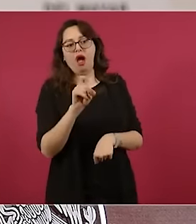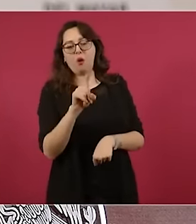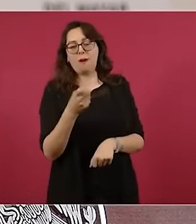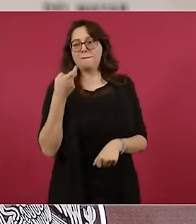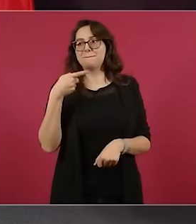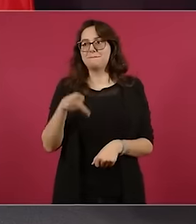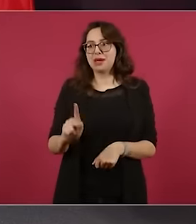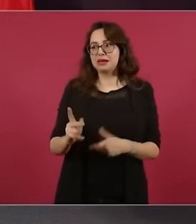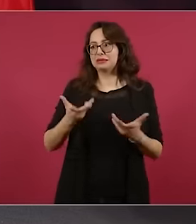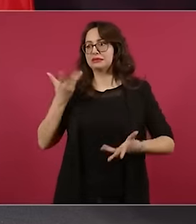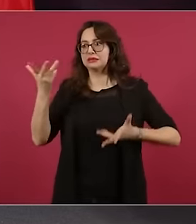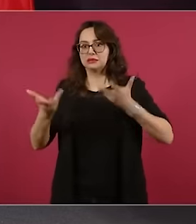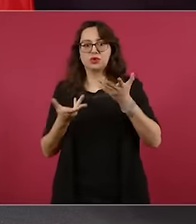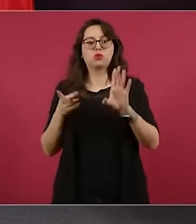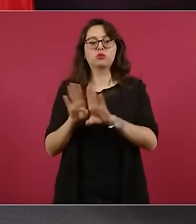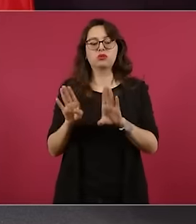de México, el presidente,